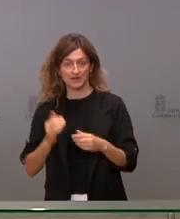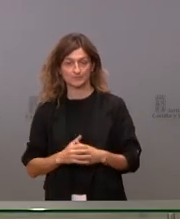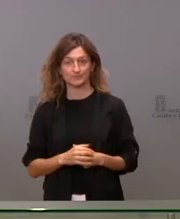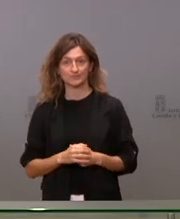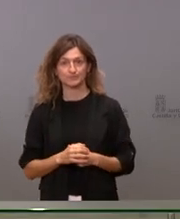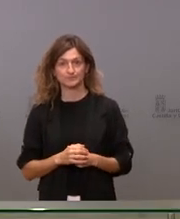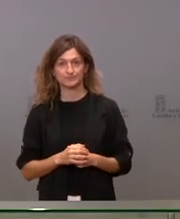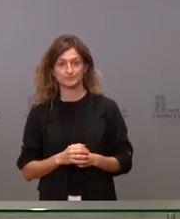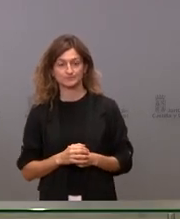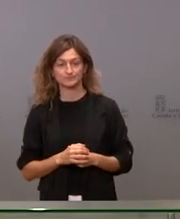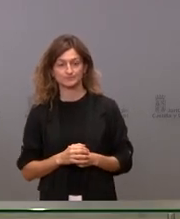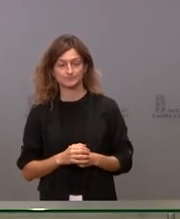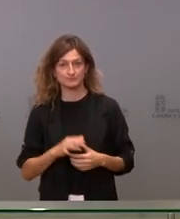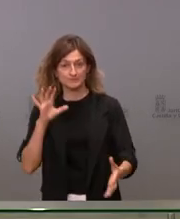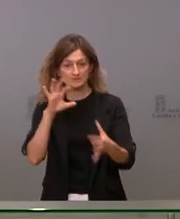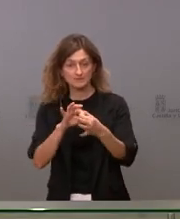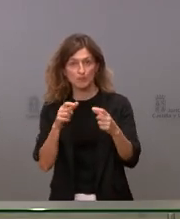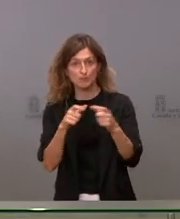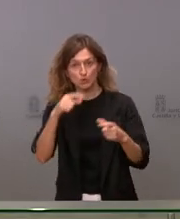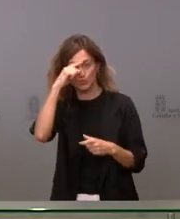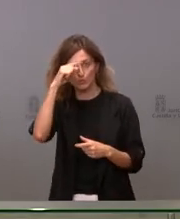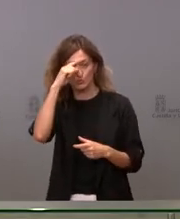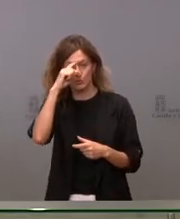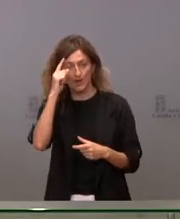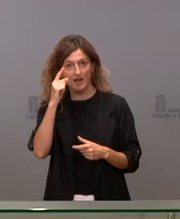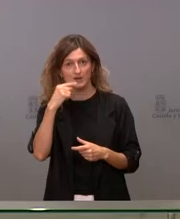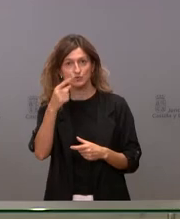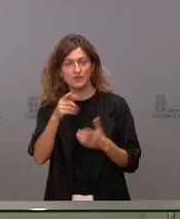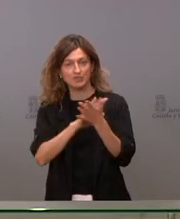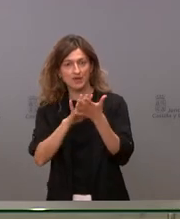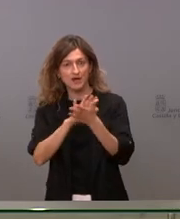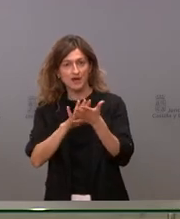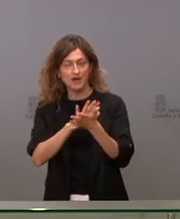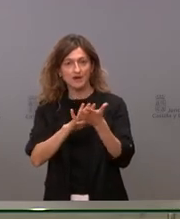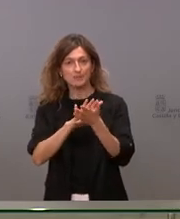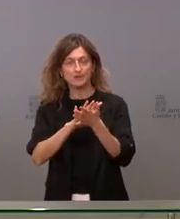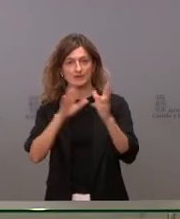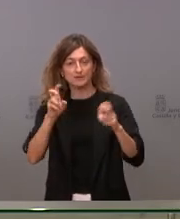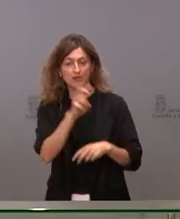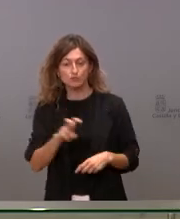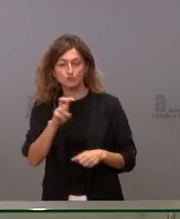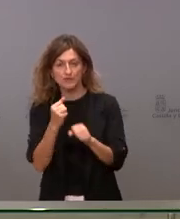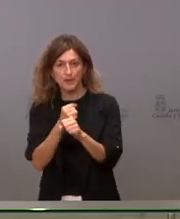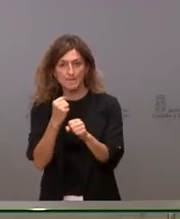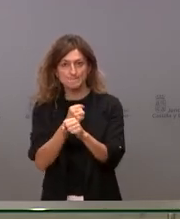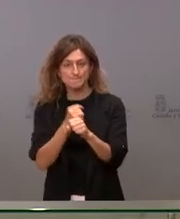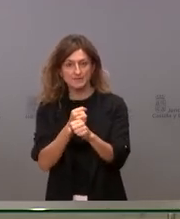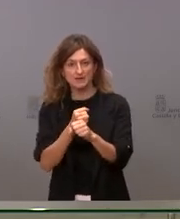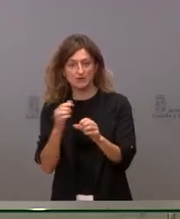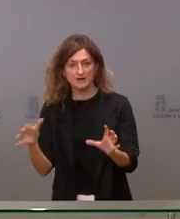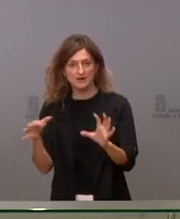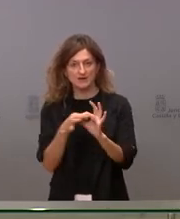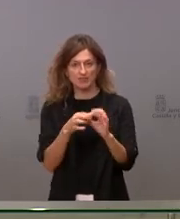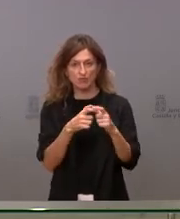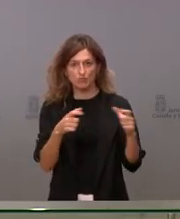Por otra parte, en relación al bono cultural, la verdad es que todo esto que ha hablado usted de la búsqueda de empleo, no sé qué tiene que ver esto con el bono